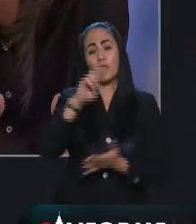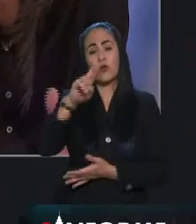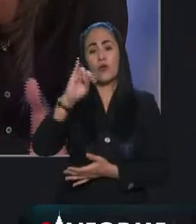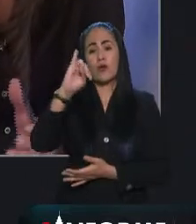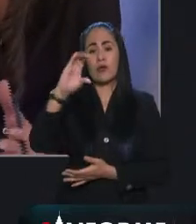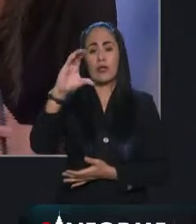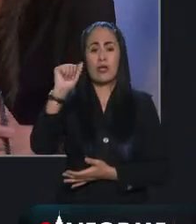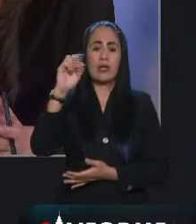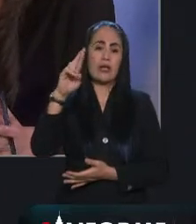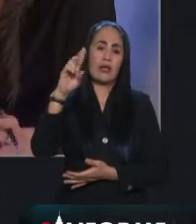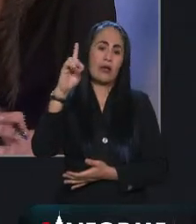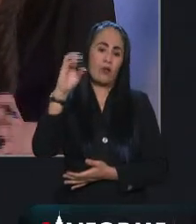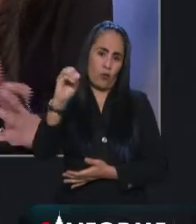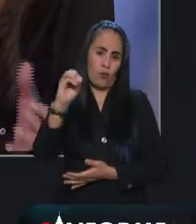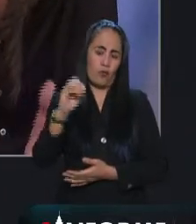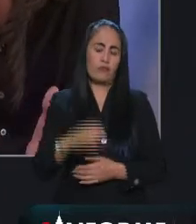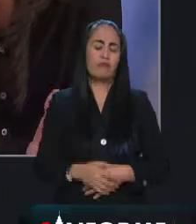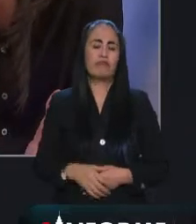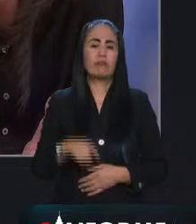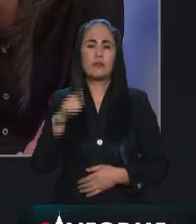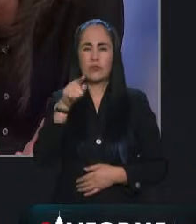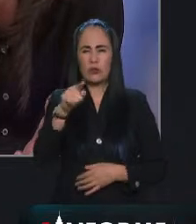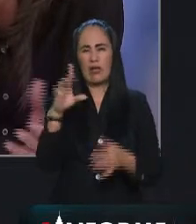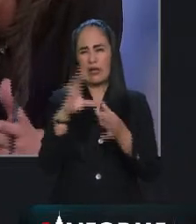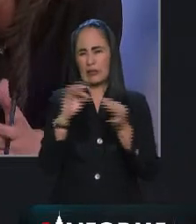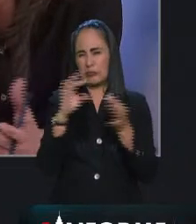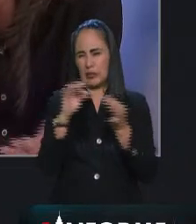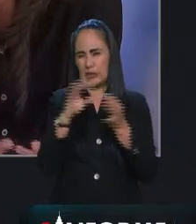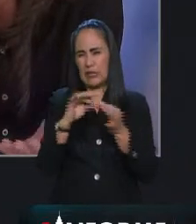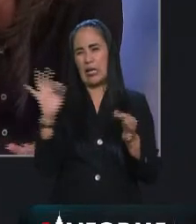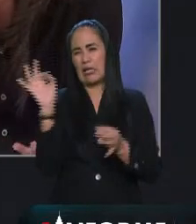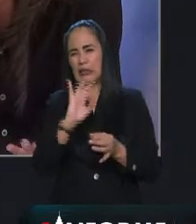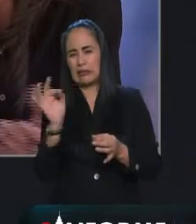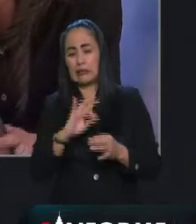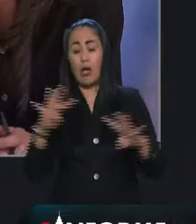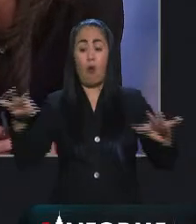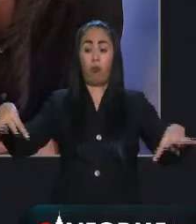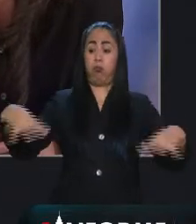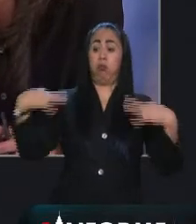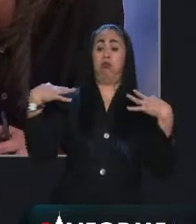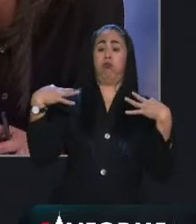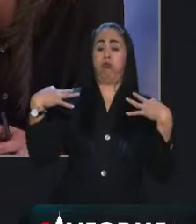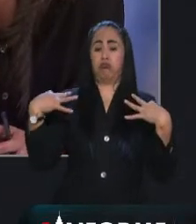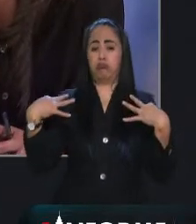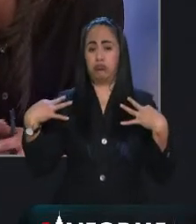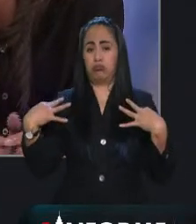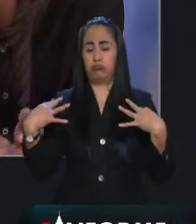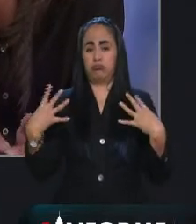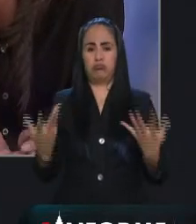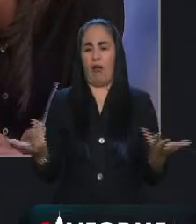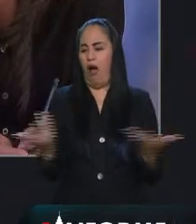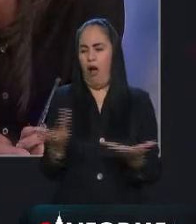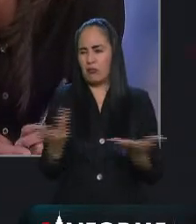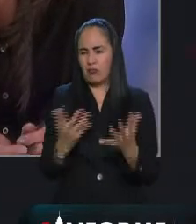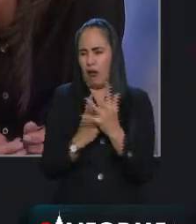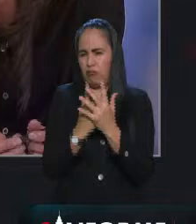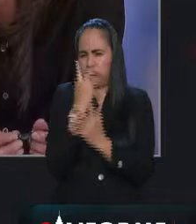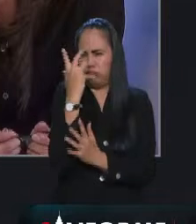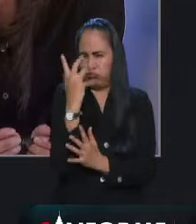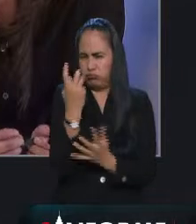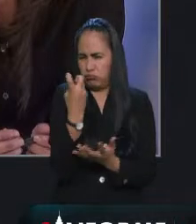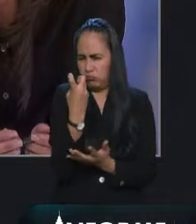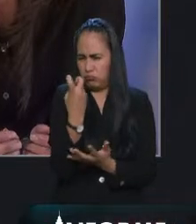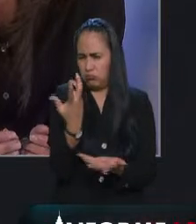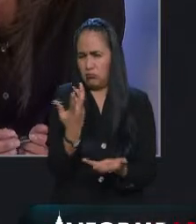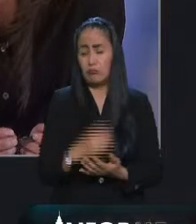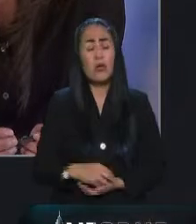por lo que está describiendo, más hablaría de un circo que de otra cosa. Bueno, es que yo no sé